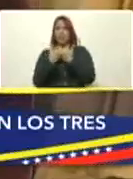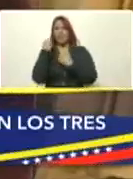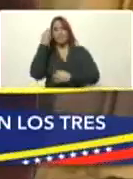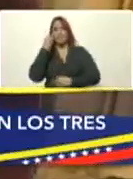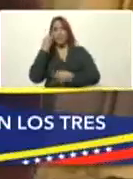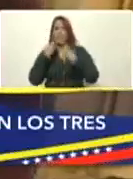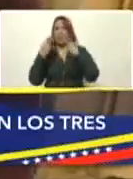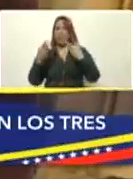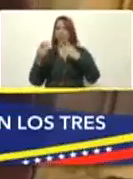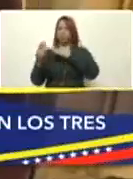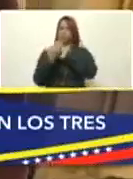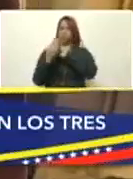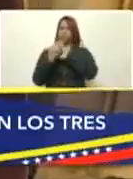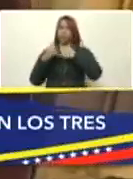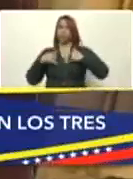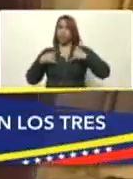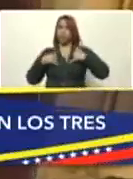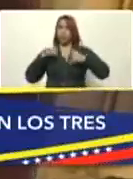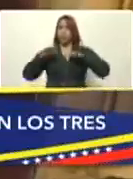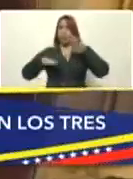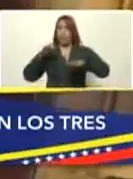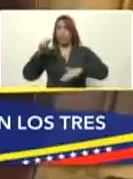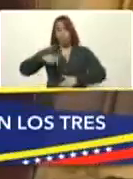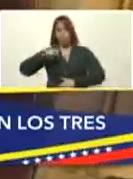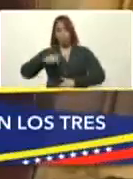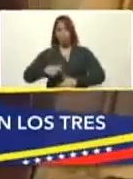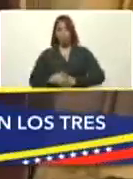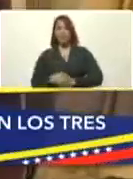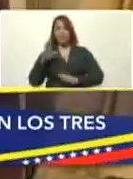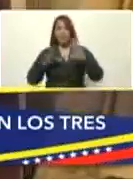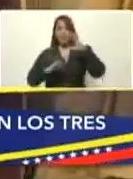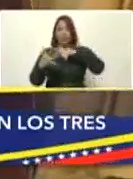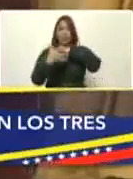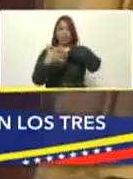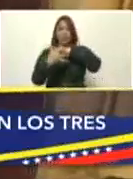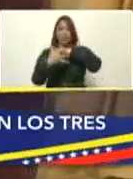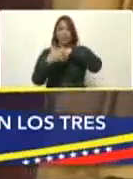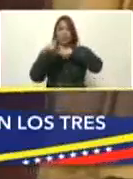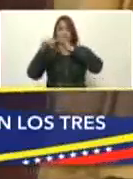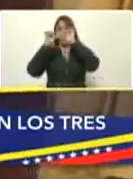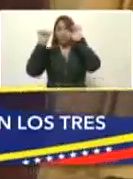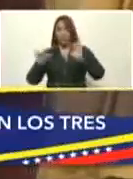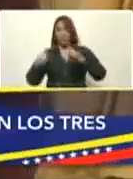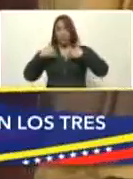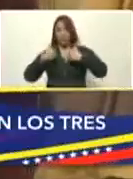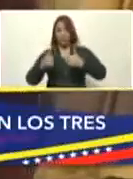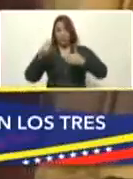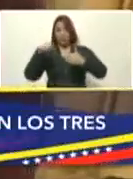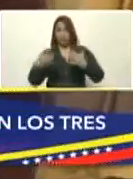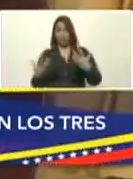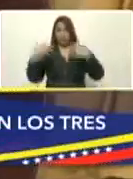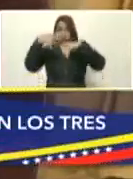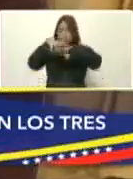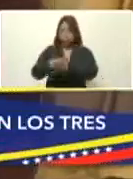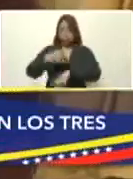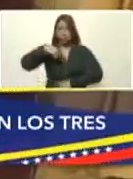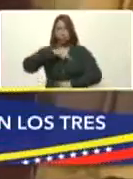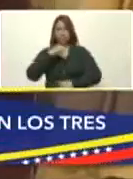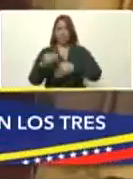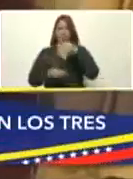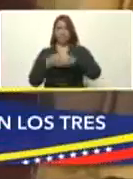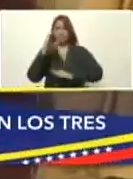el autocuidado. Depende mucho hoy de la ciencia, de la tecnología, del sistema de salud, de esta combinación que hemos hecho,